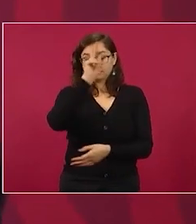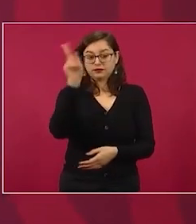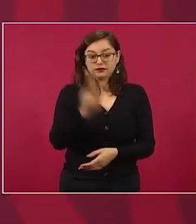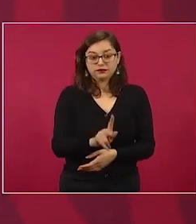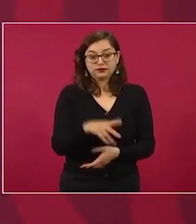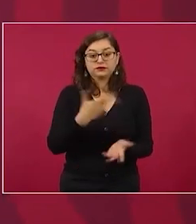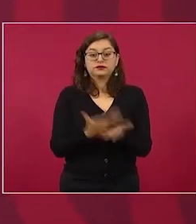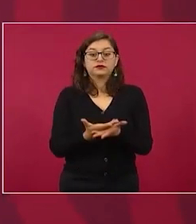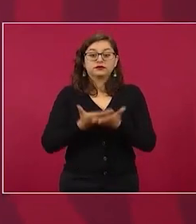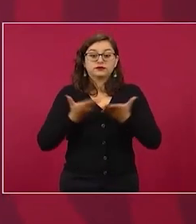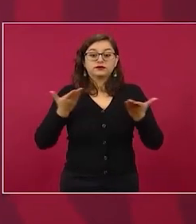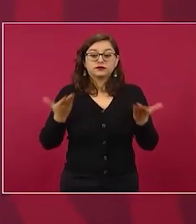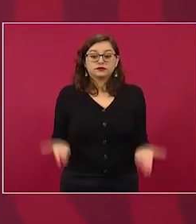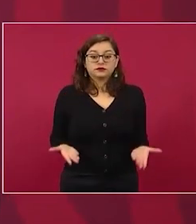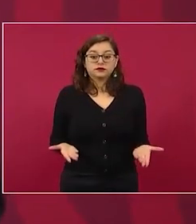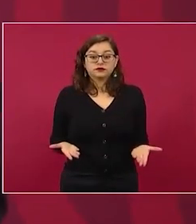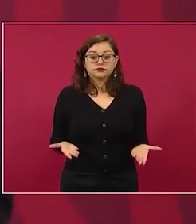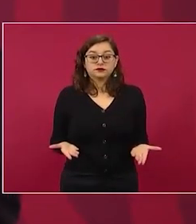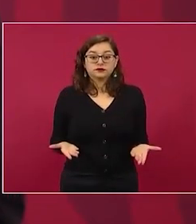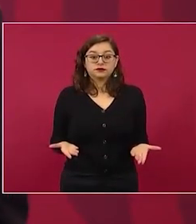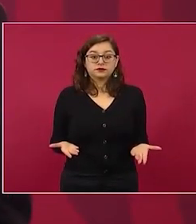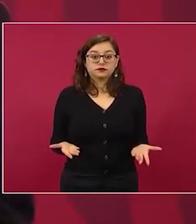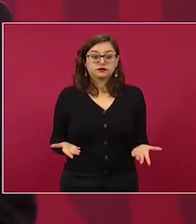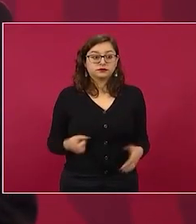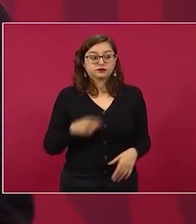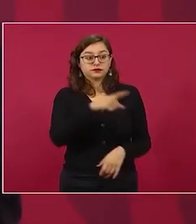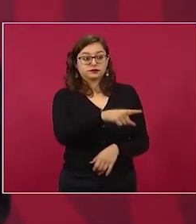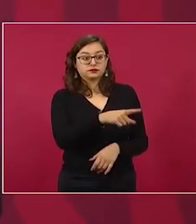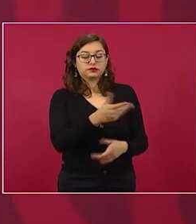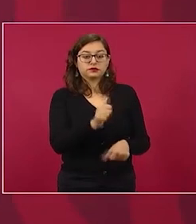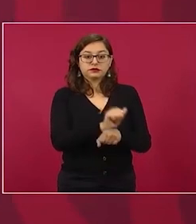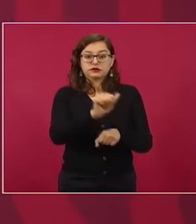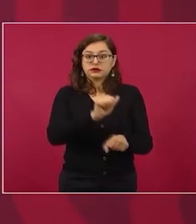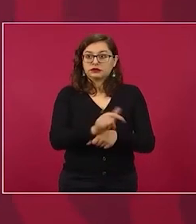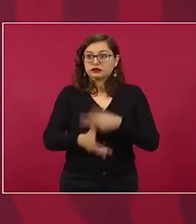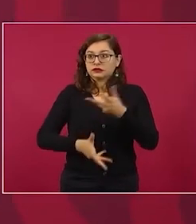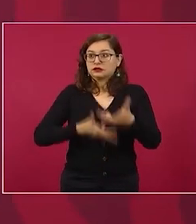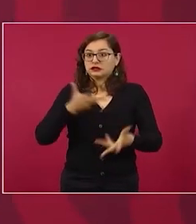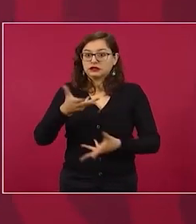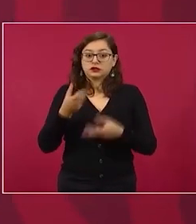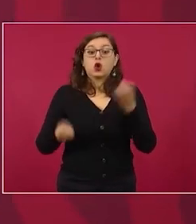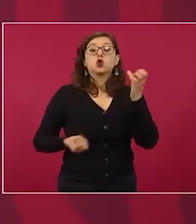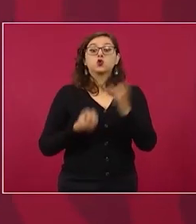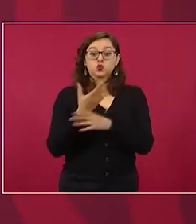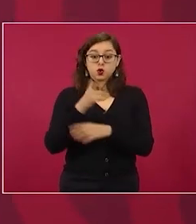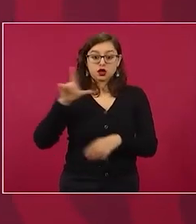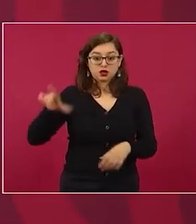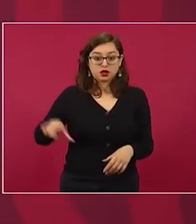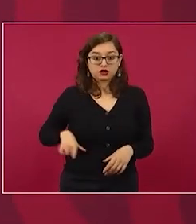y ahora quieren que el nuevo gobierno de Argentina